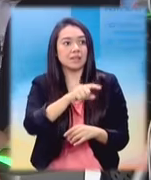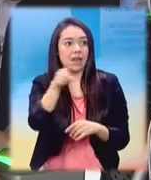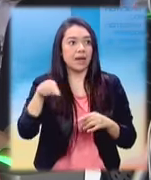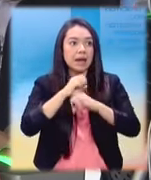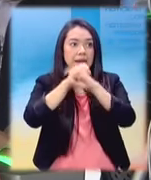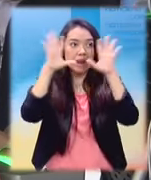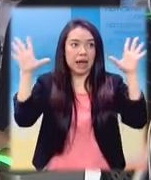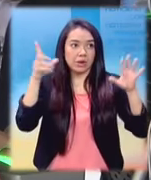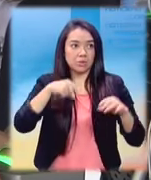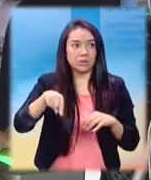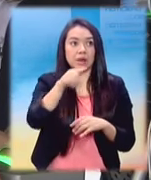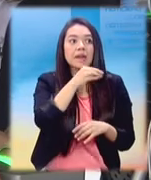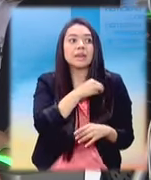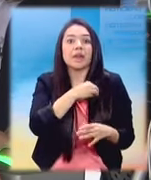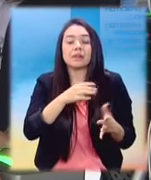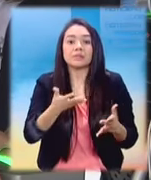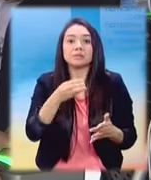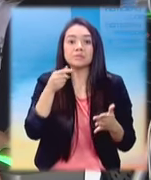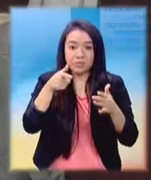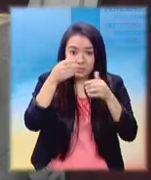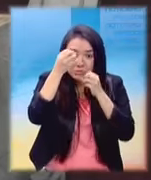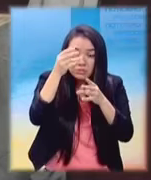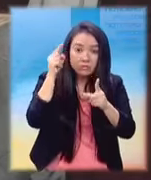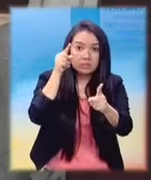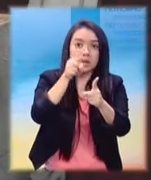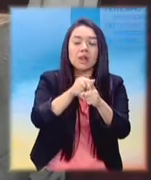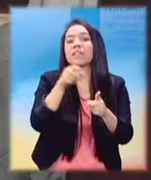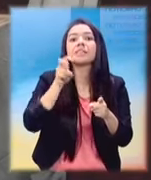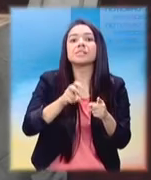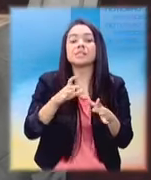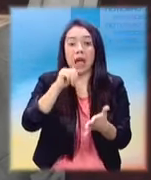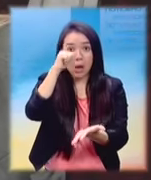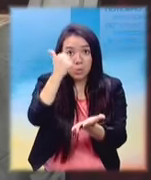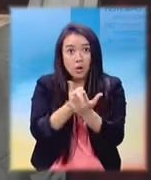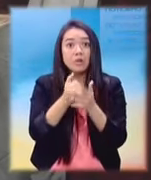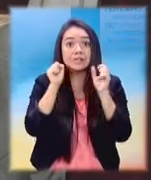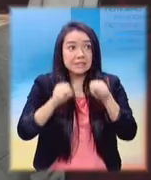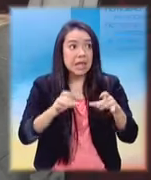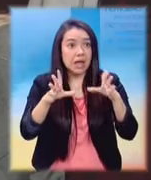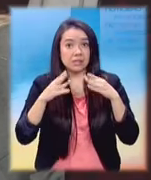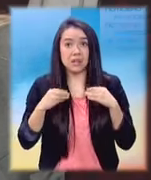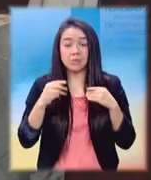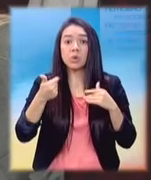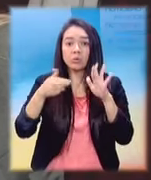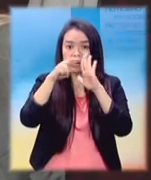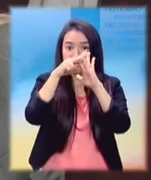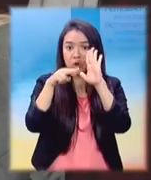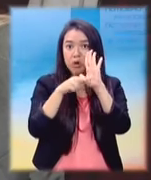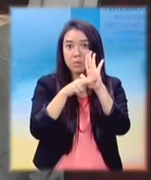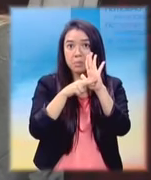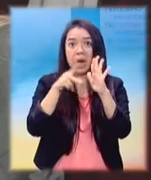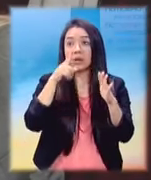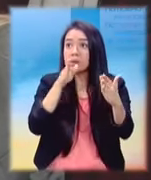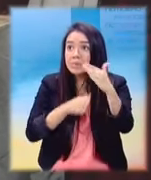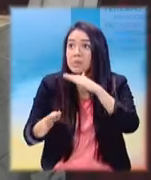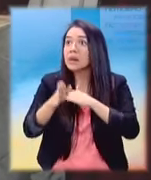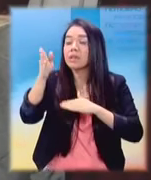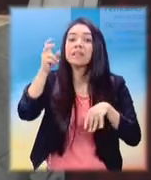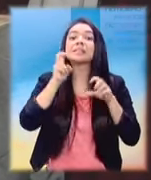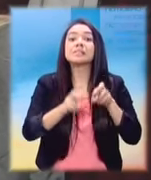en este momento serían, si se aprueba, primero Dios, la reforma migratoria integral,